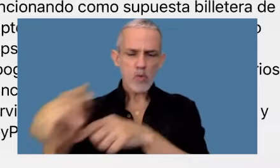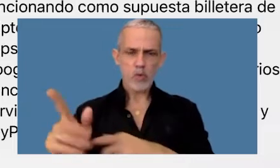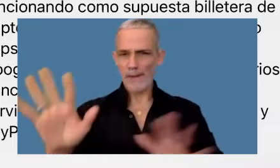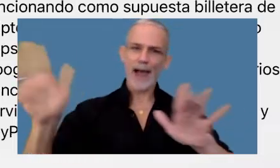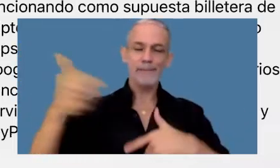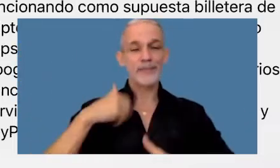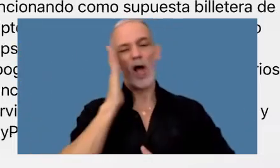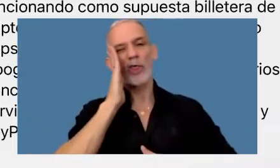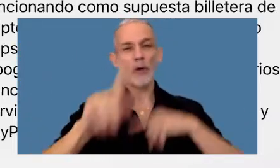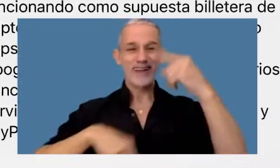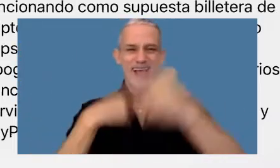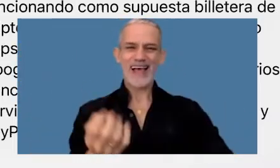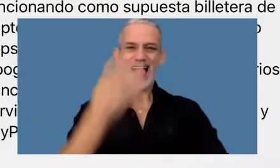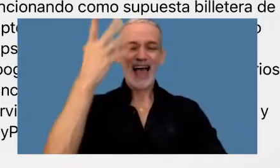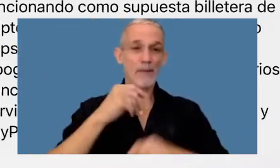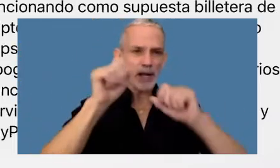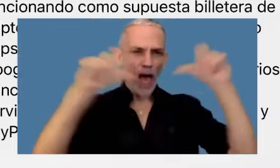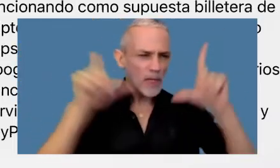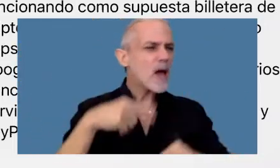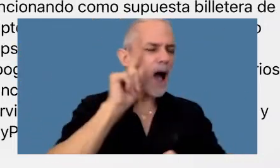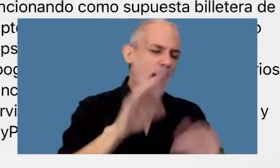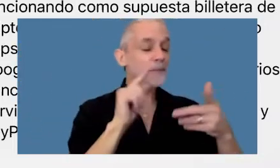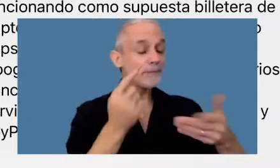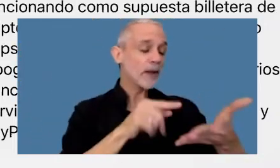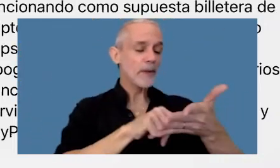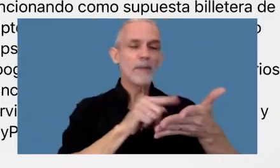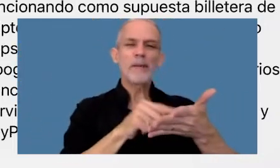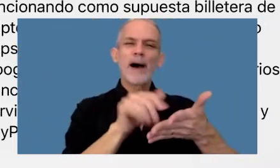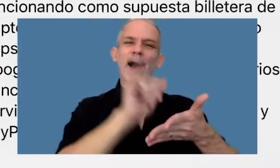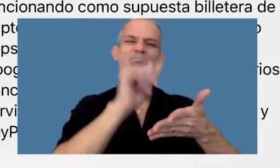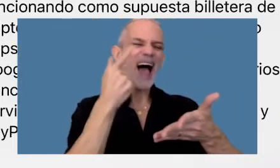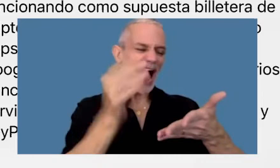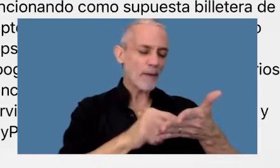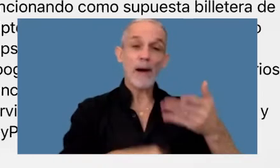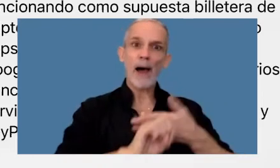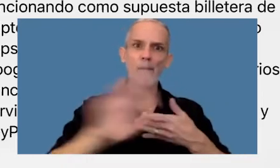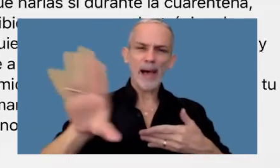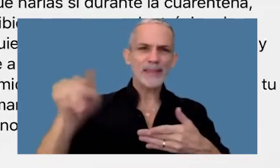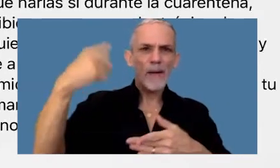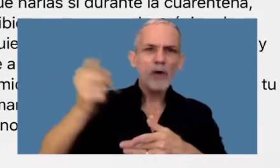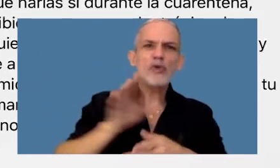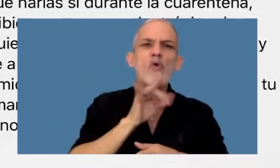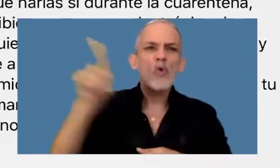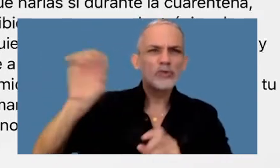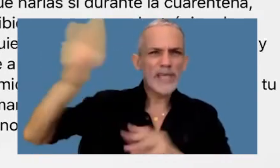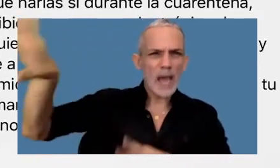nos íbamos a dormir al otro día cuando nos despertábamos y le sacábamos el modo avión la reenviaba a un servidor en Rusia